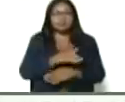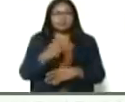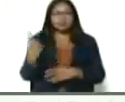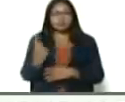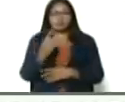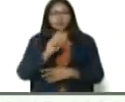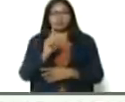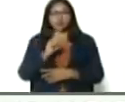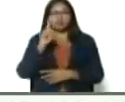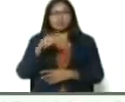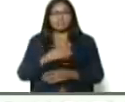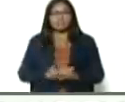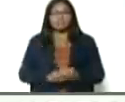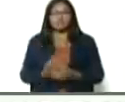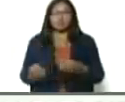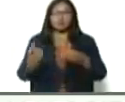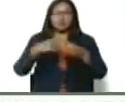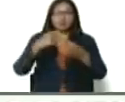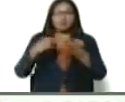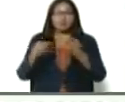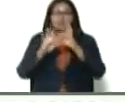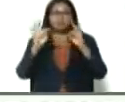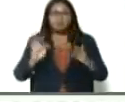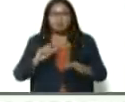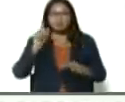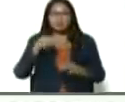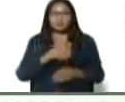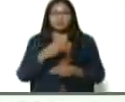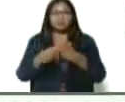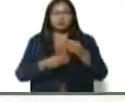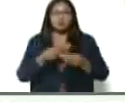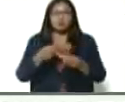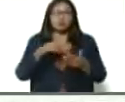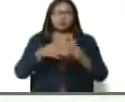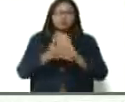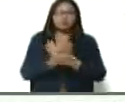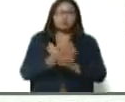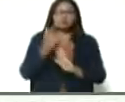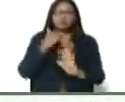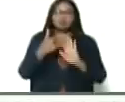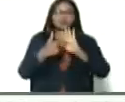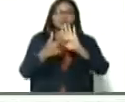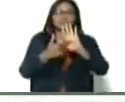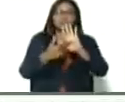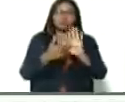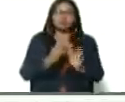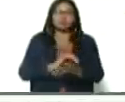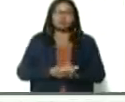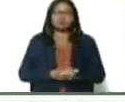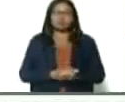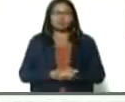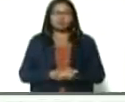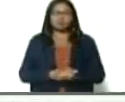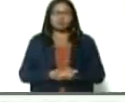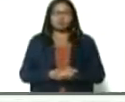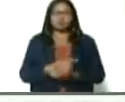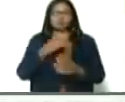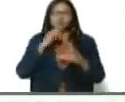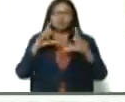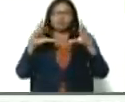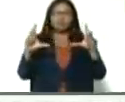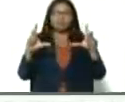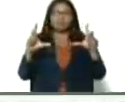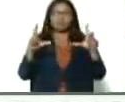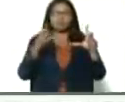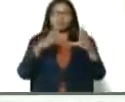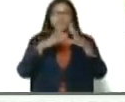ahí vamos a incluir, otro tipo de especies, como, lo es, esta presentación, presidente, que, aquí se lo hacemos, para